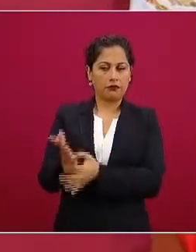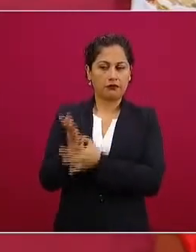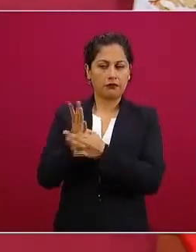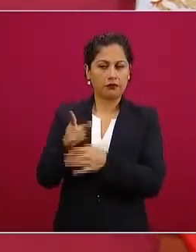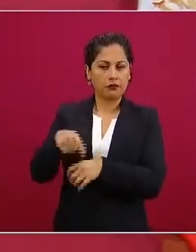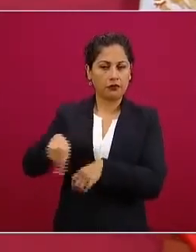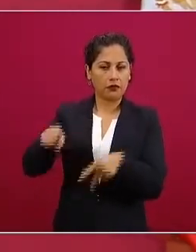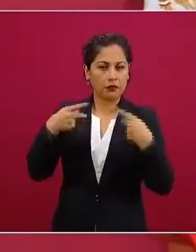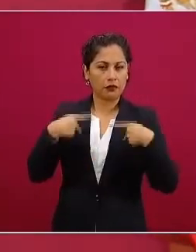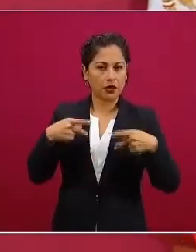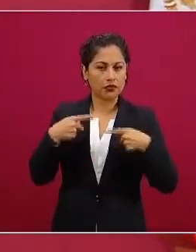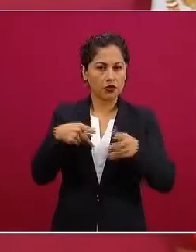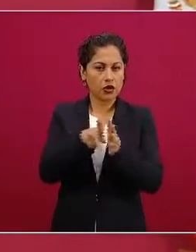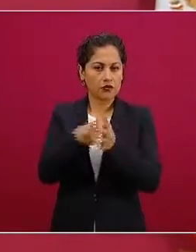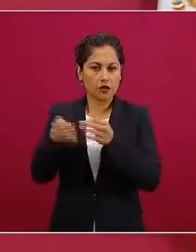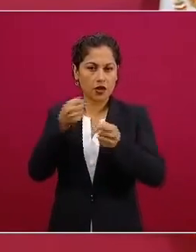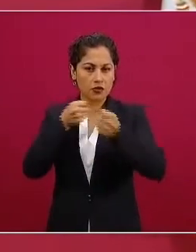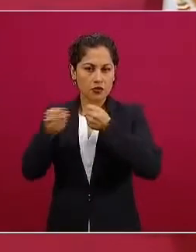todos